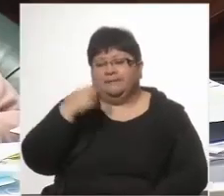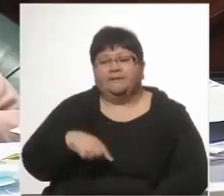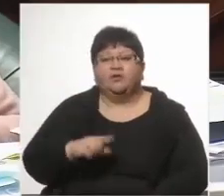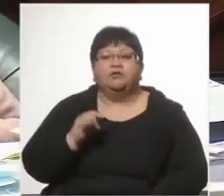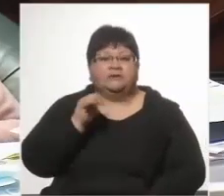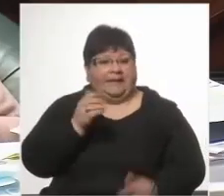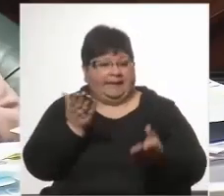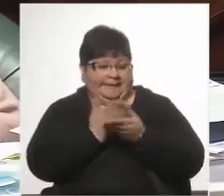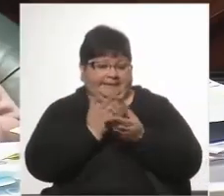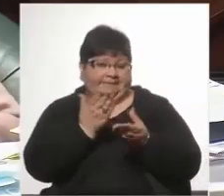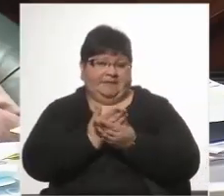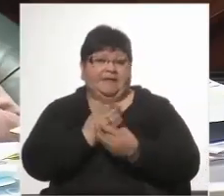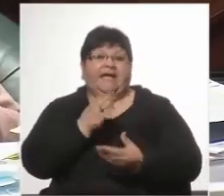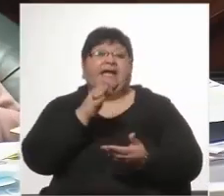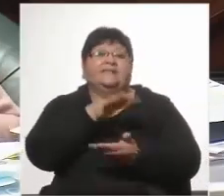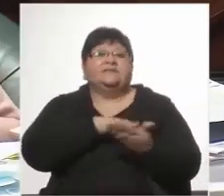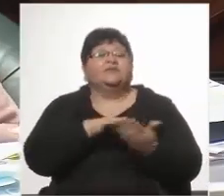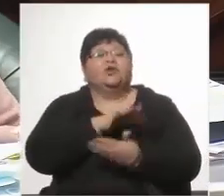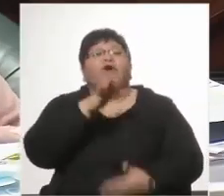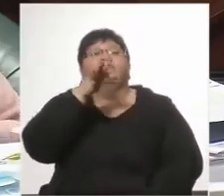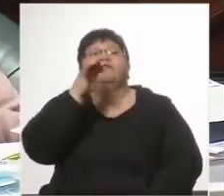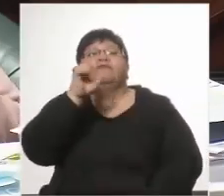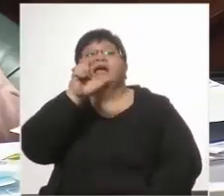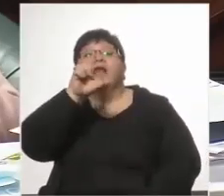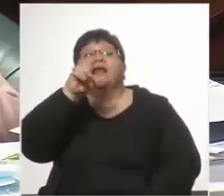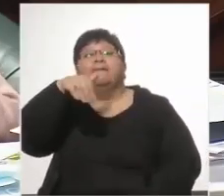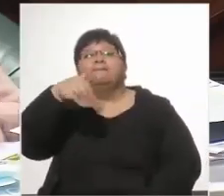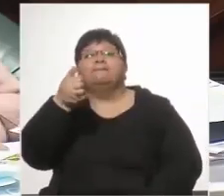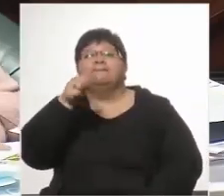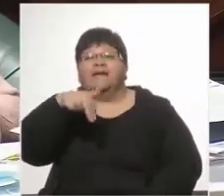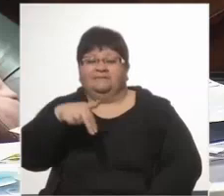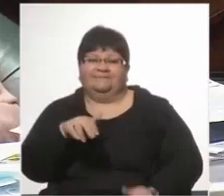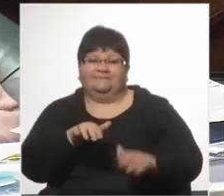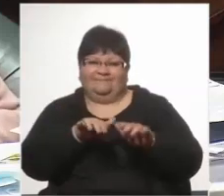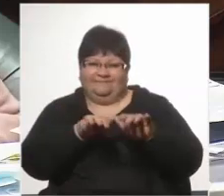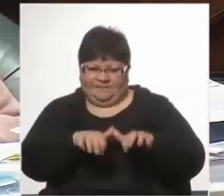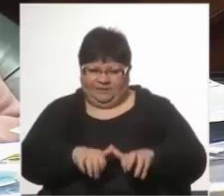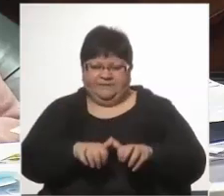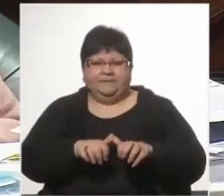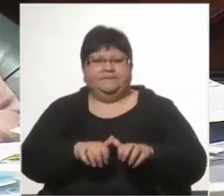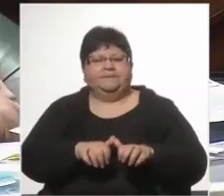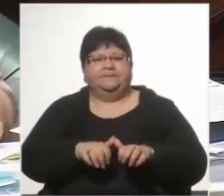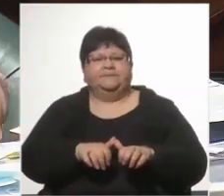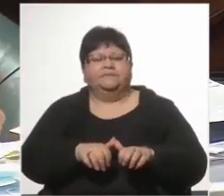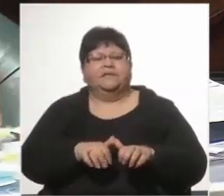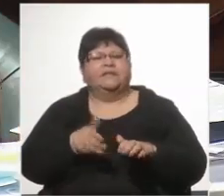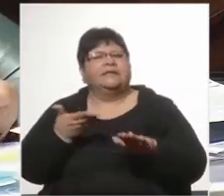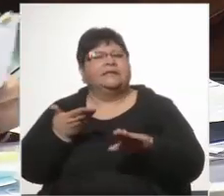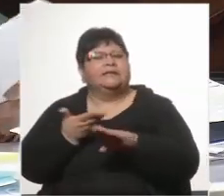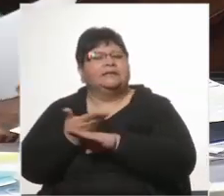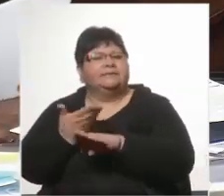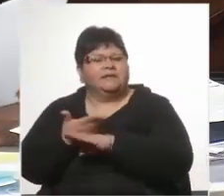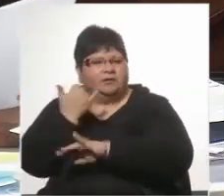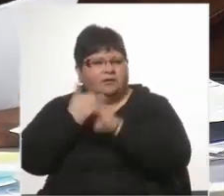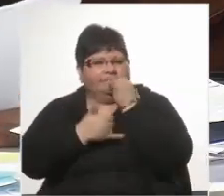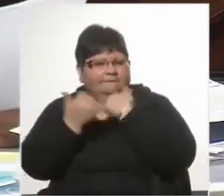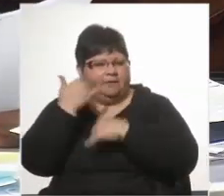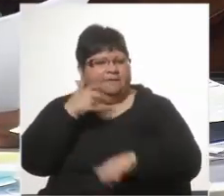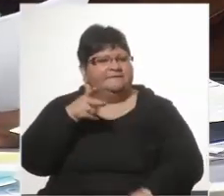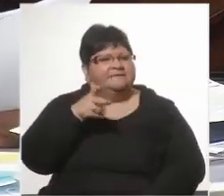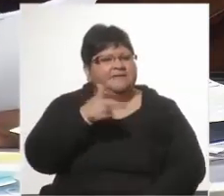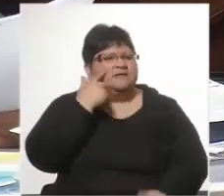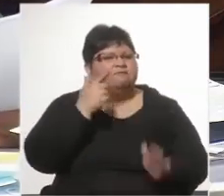pedido, caso Felman, reitero, para los taquígrafos, en este pedido de informe, yo pregunto fecha y